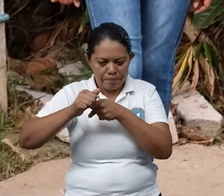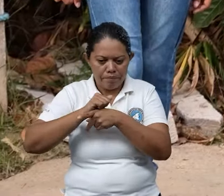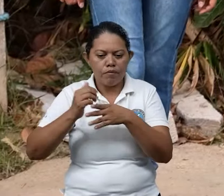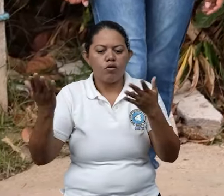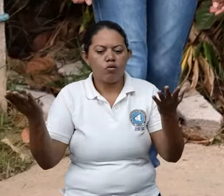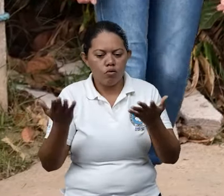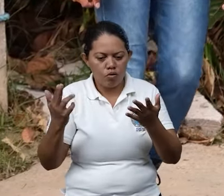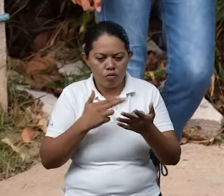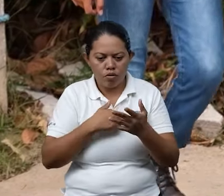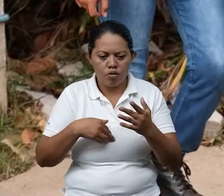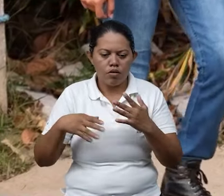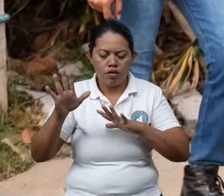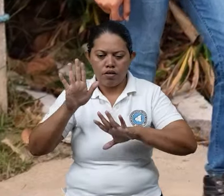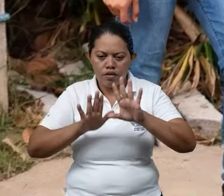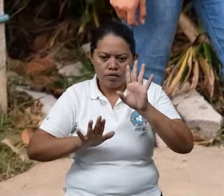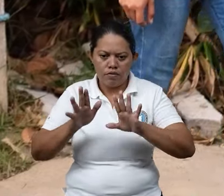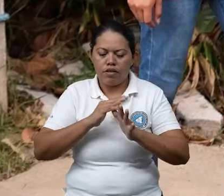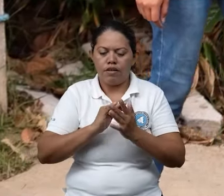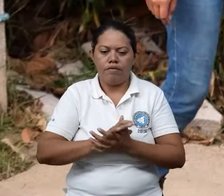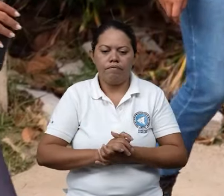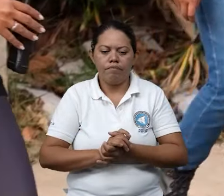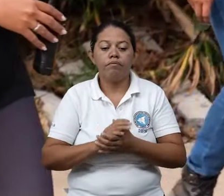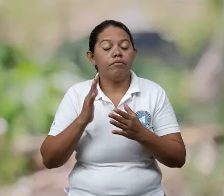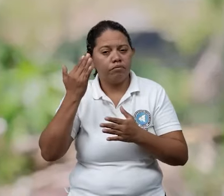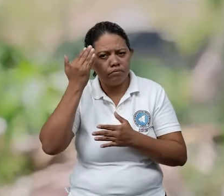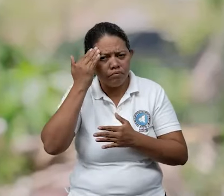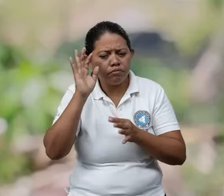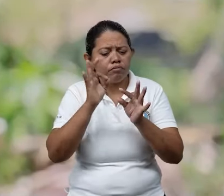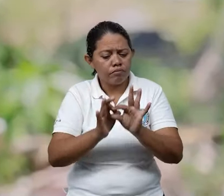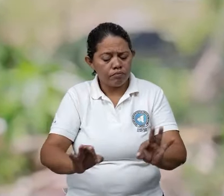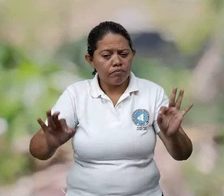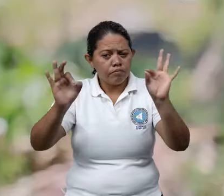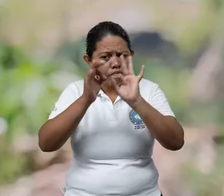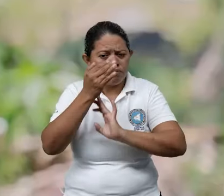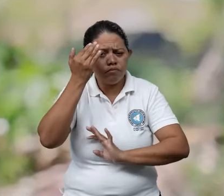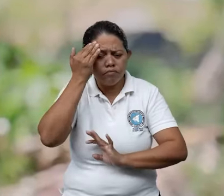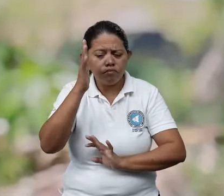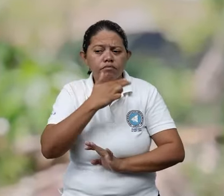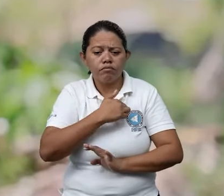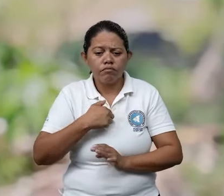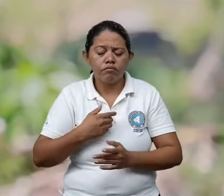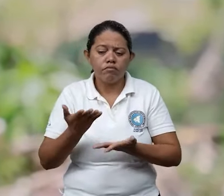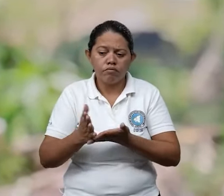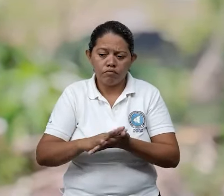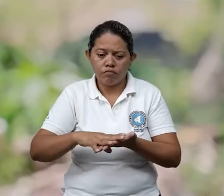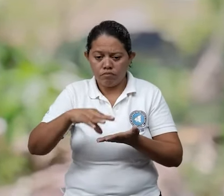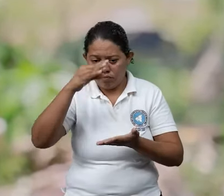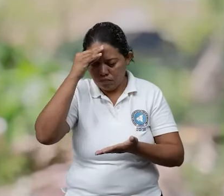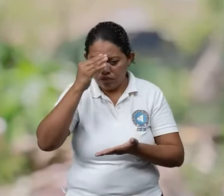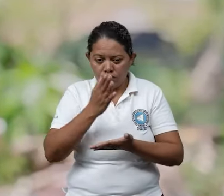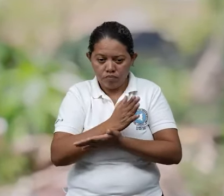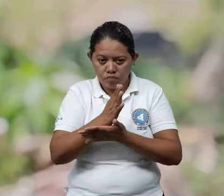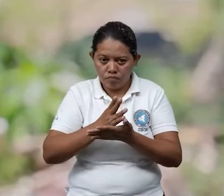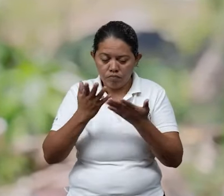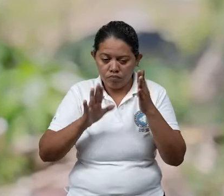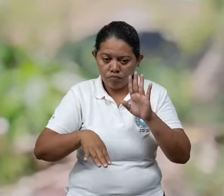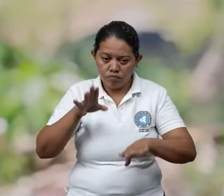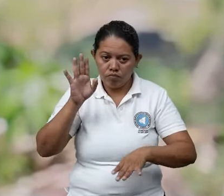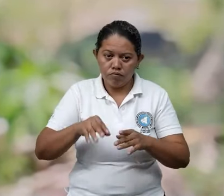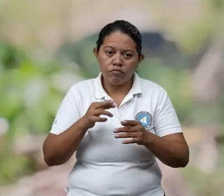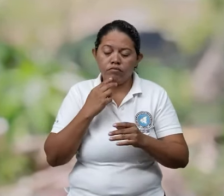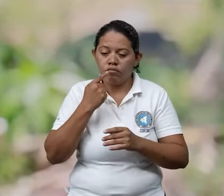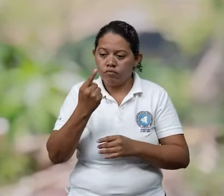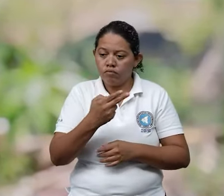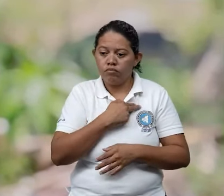como en los eventos reales. Sí, claro que es importante porque uno tiene que tomar esas precauciones, ¿verdad? Tenemos que